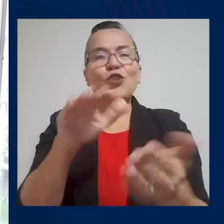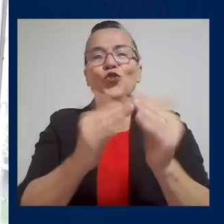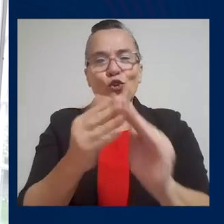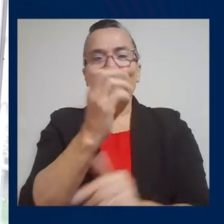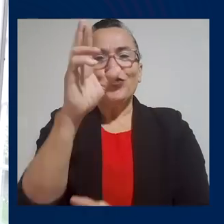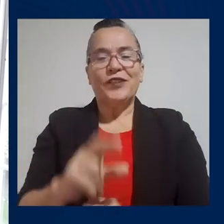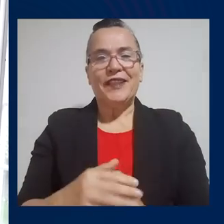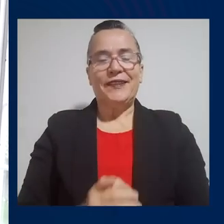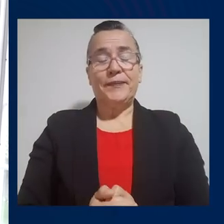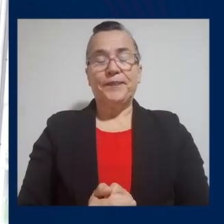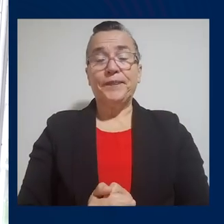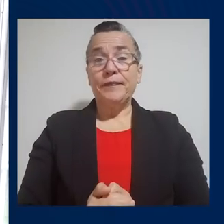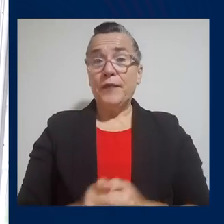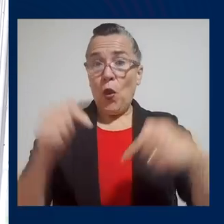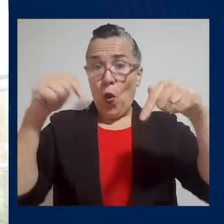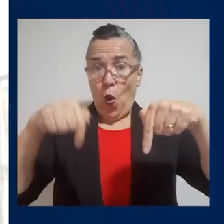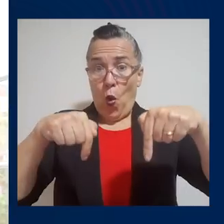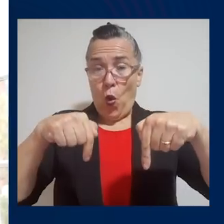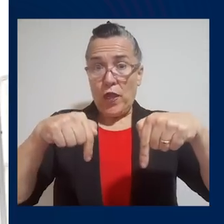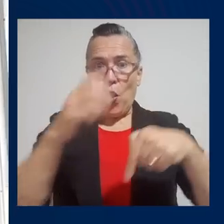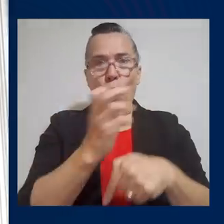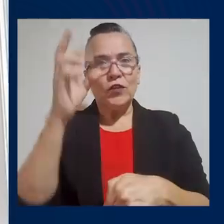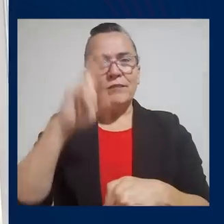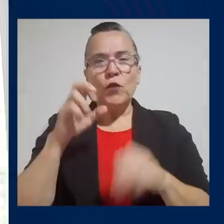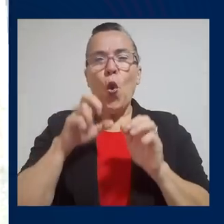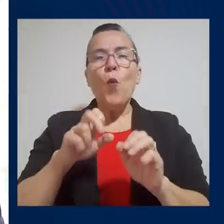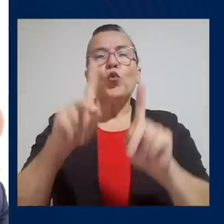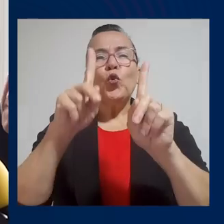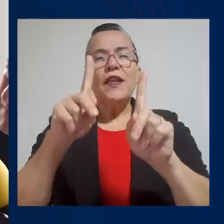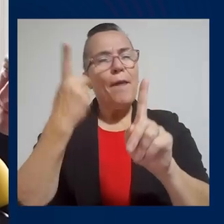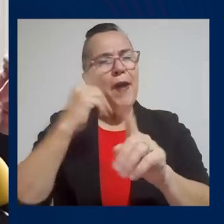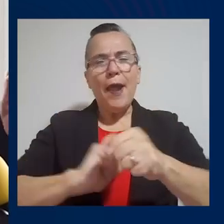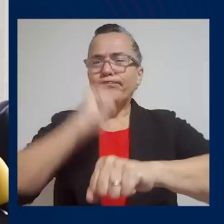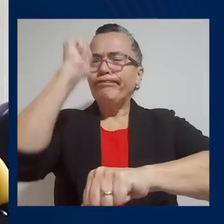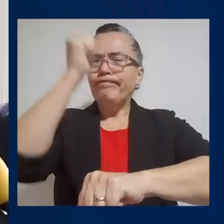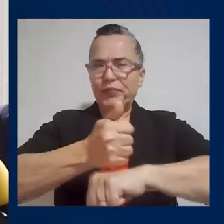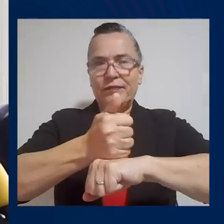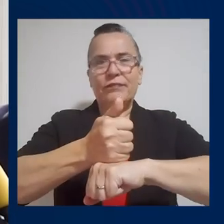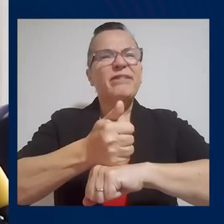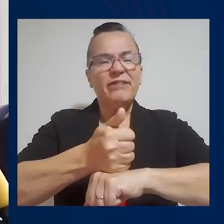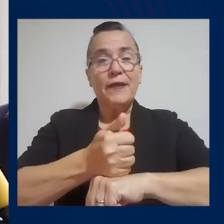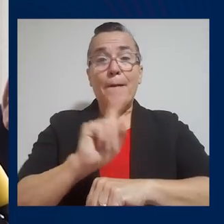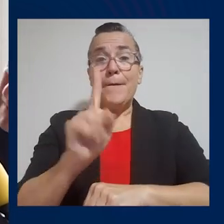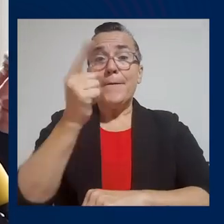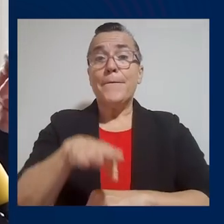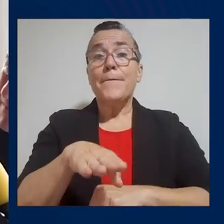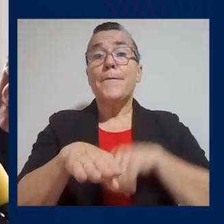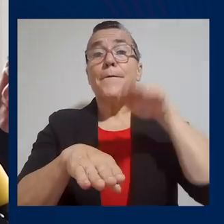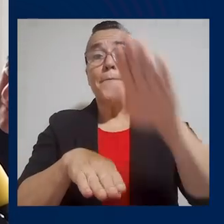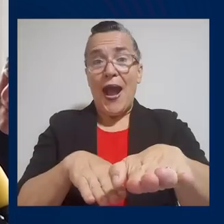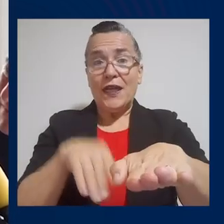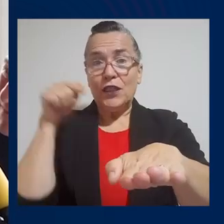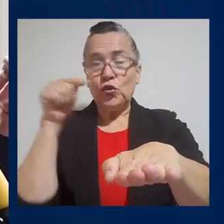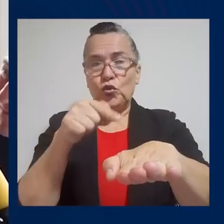Costa Rica tiene hoy la oportunidad de poder concretar un primer paso hacia